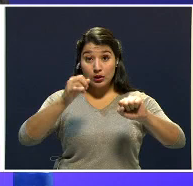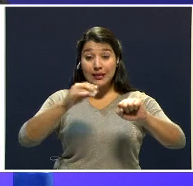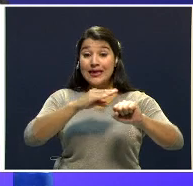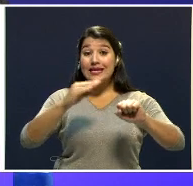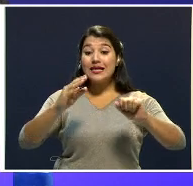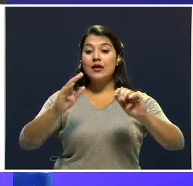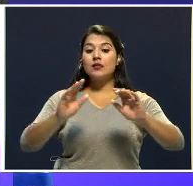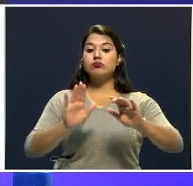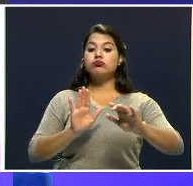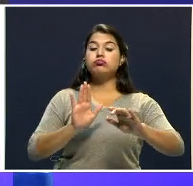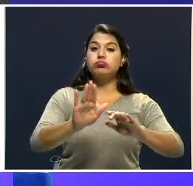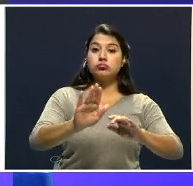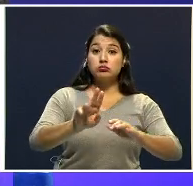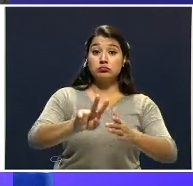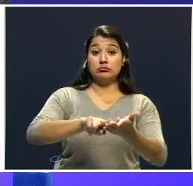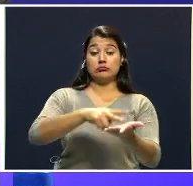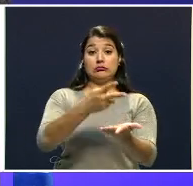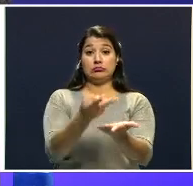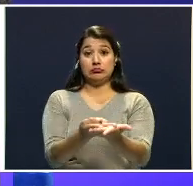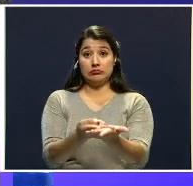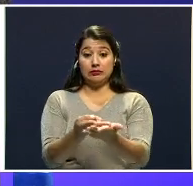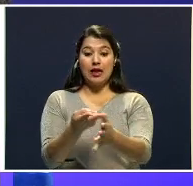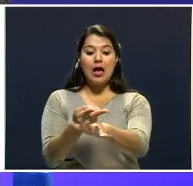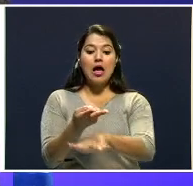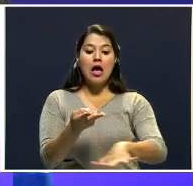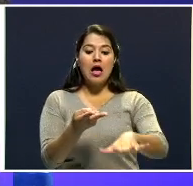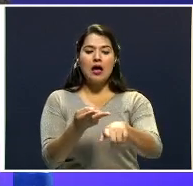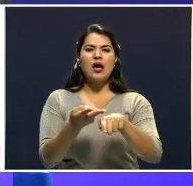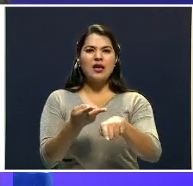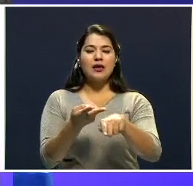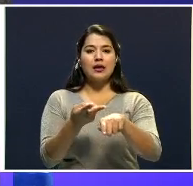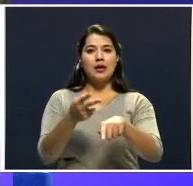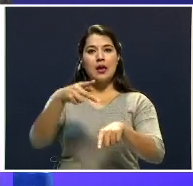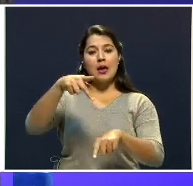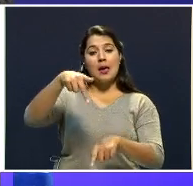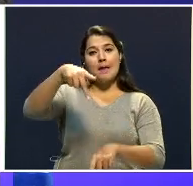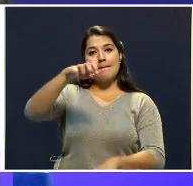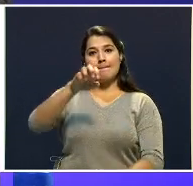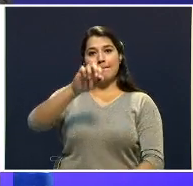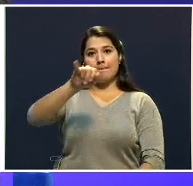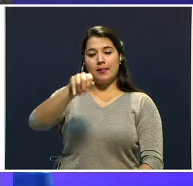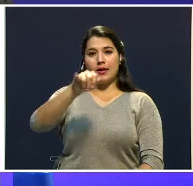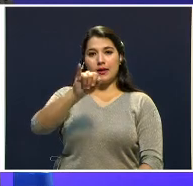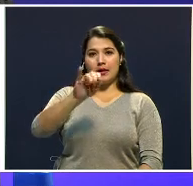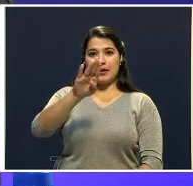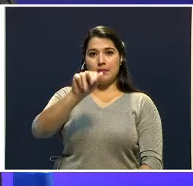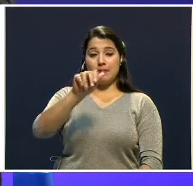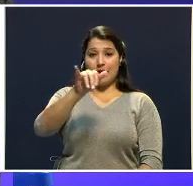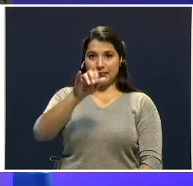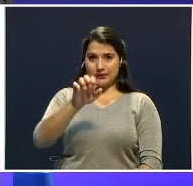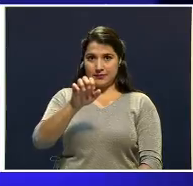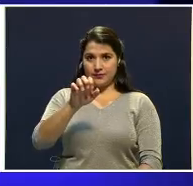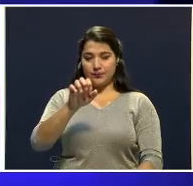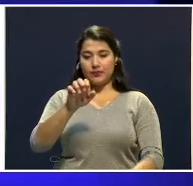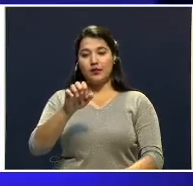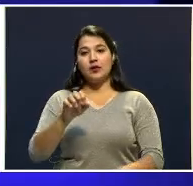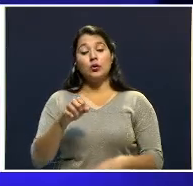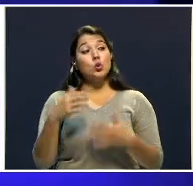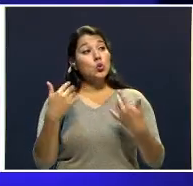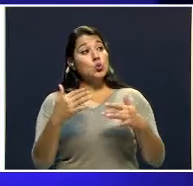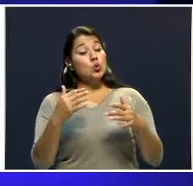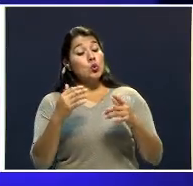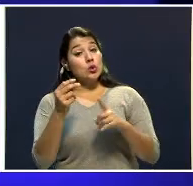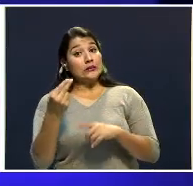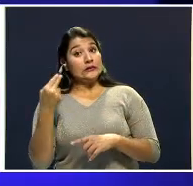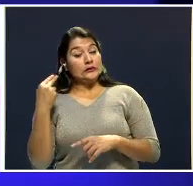acostada en la zona de palmito, en esa zona de palmito, donde había palmito. Tremendo, tremendo, un